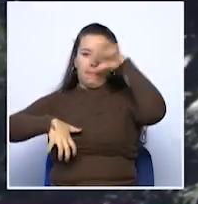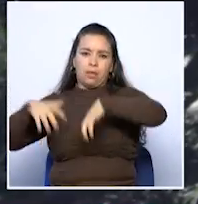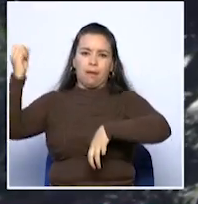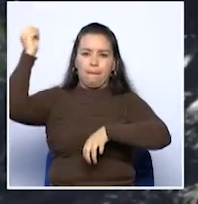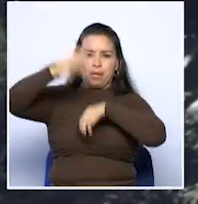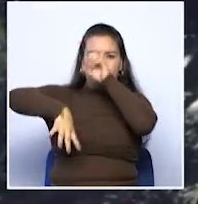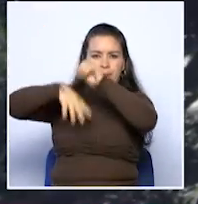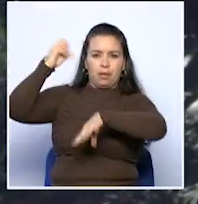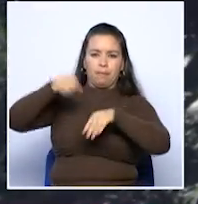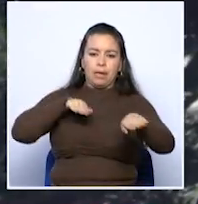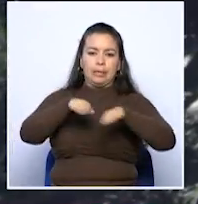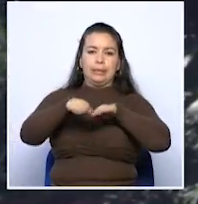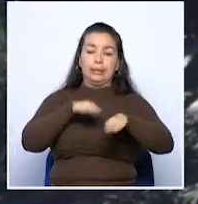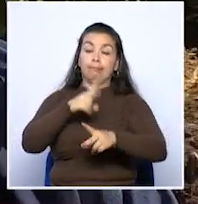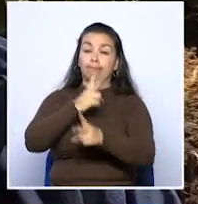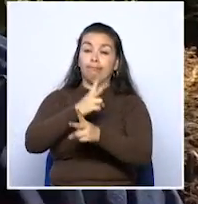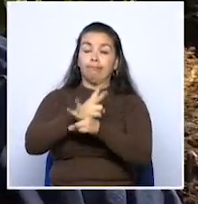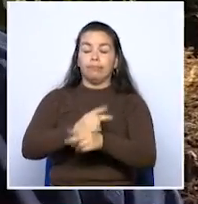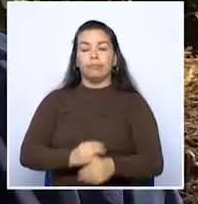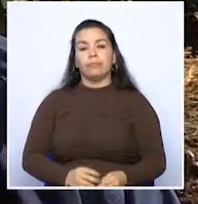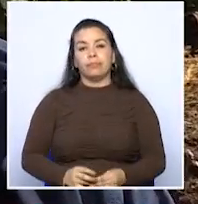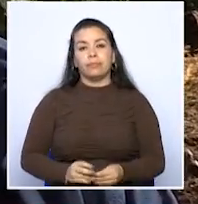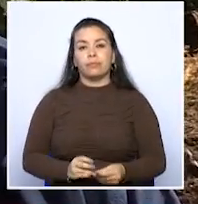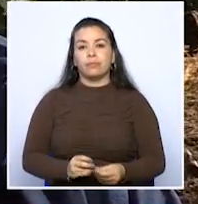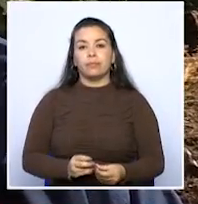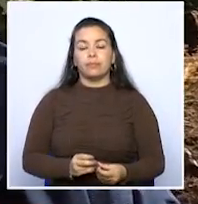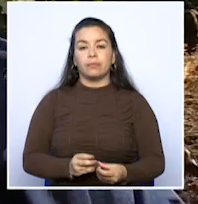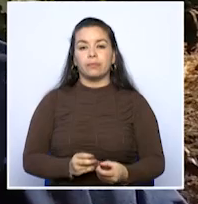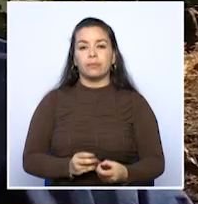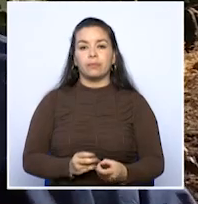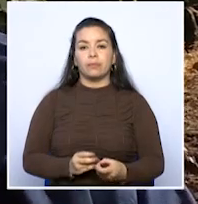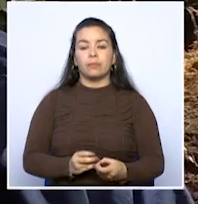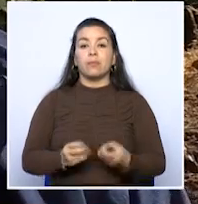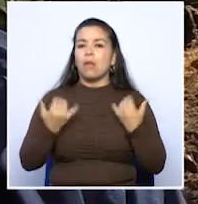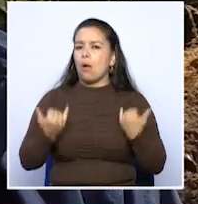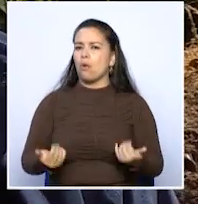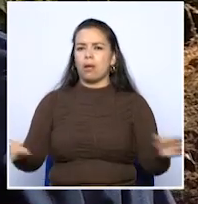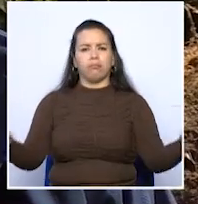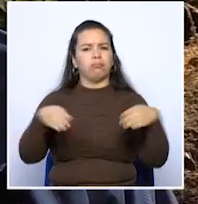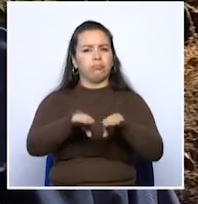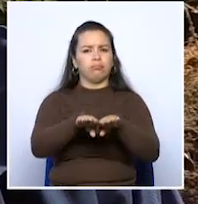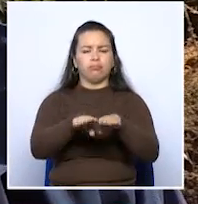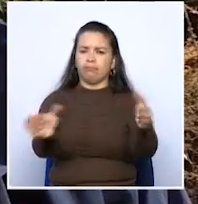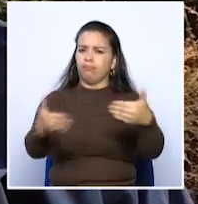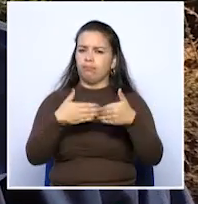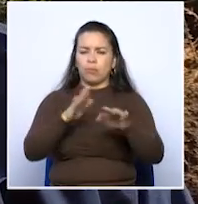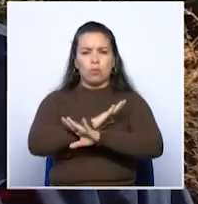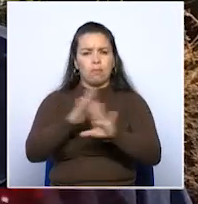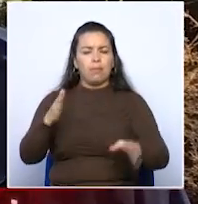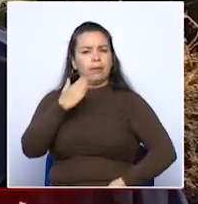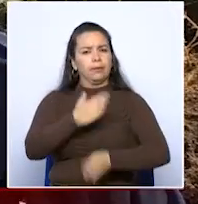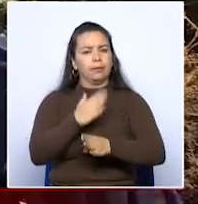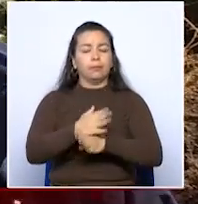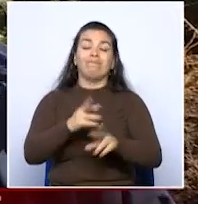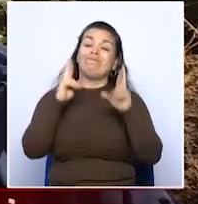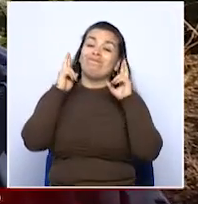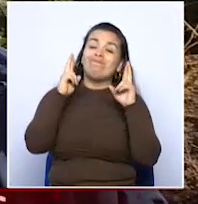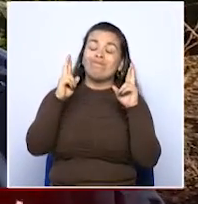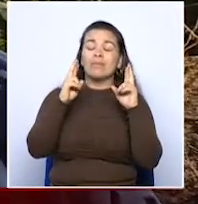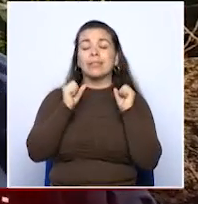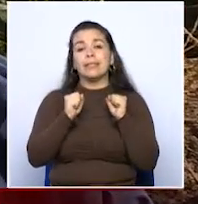que afecta el tránsito vehicular. Realmente en este momento seguimos con vía cerrada en este sector, pero aspiramos que